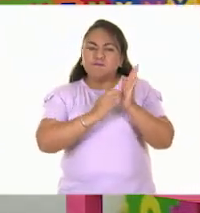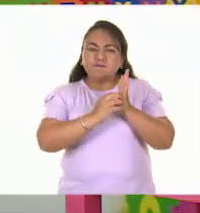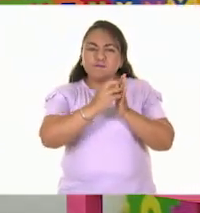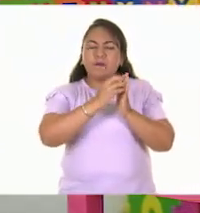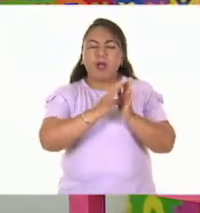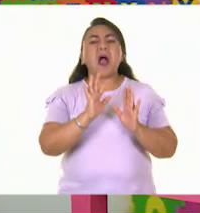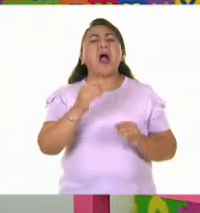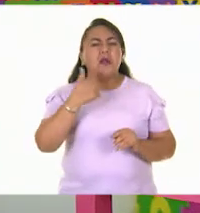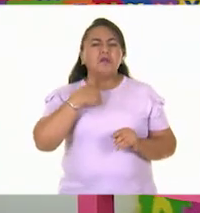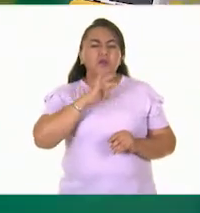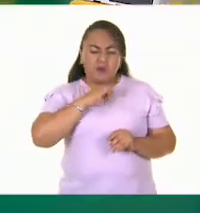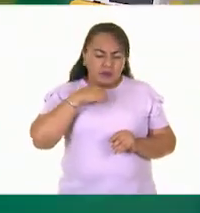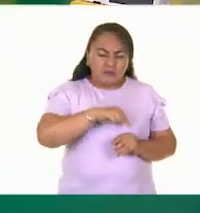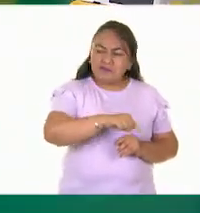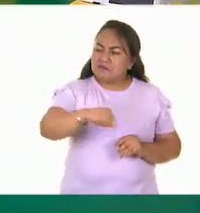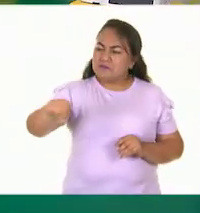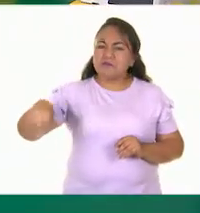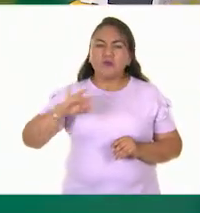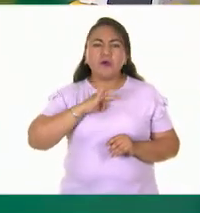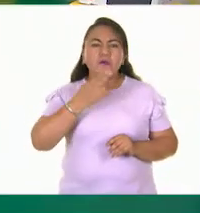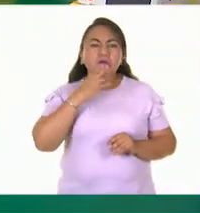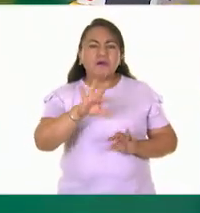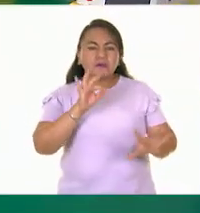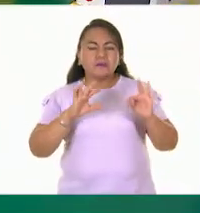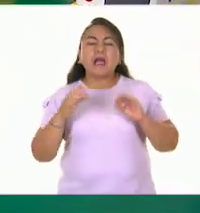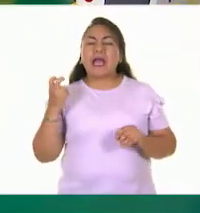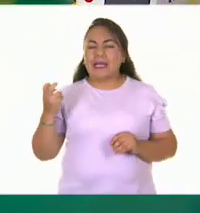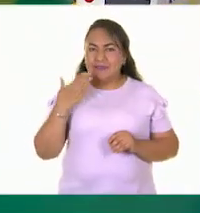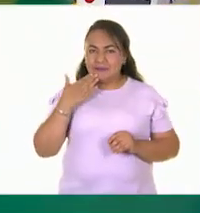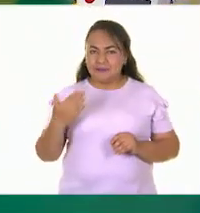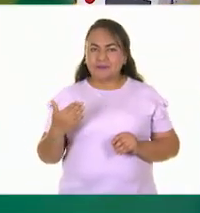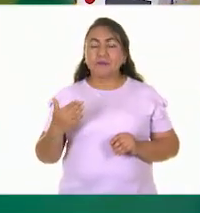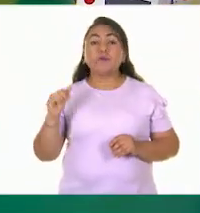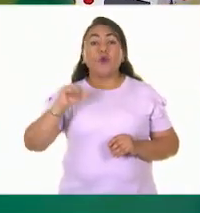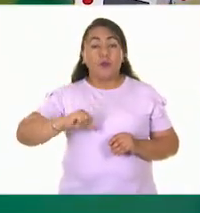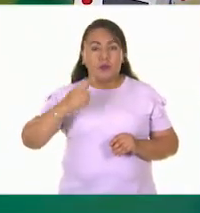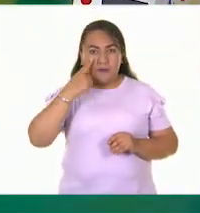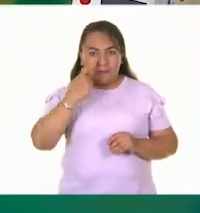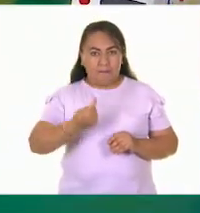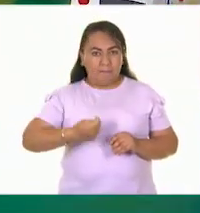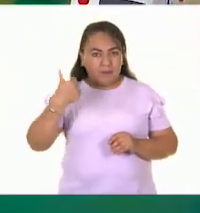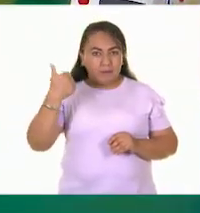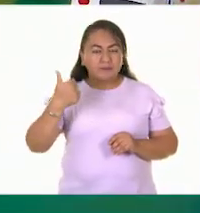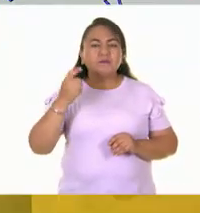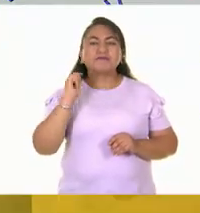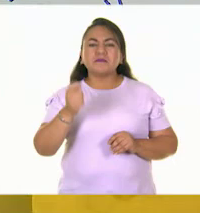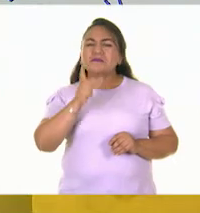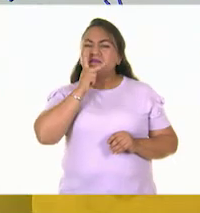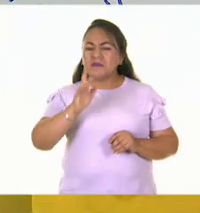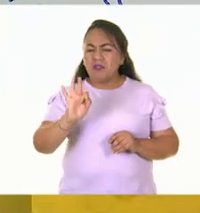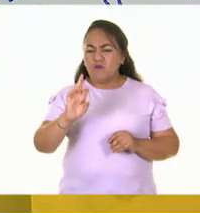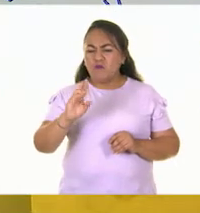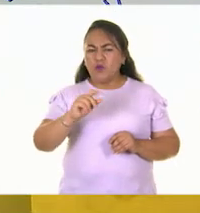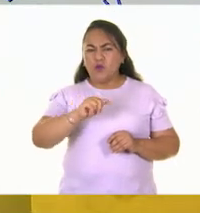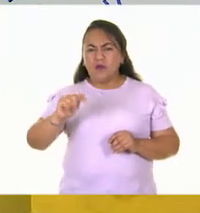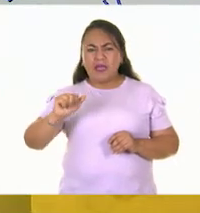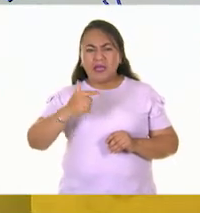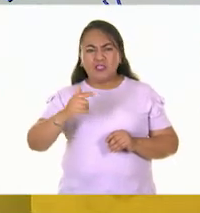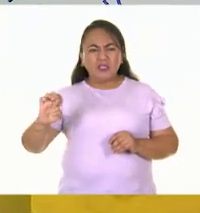preparadísima. Aquí voy a encontrar material que puedo ocupar. Muy bien. Entonces, vamos a ver lo primero. ¿Qué es el frotage? La